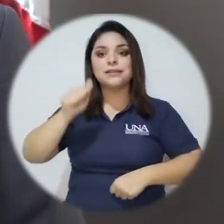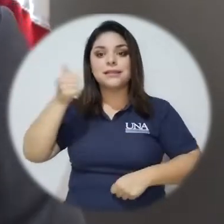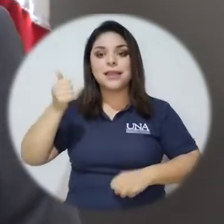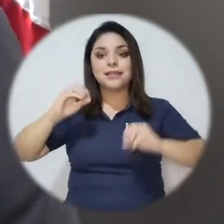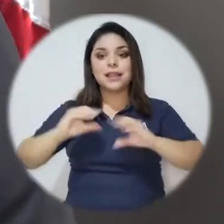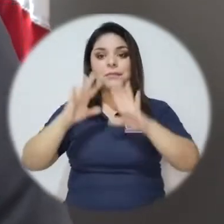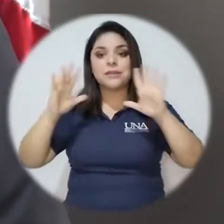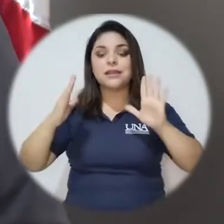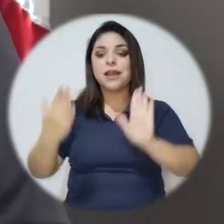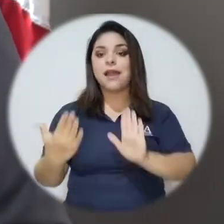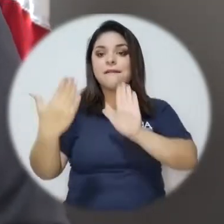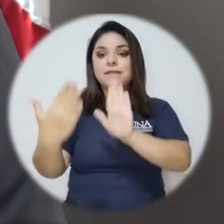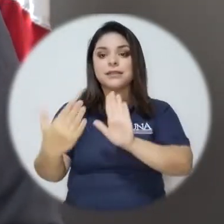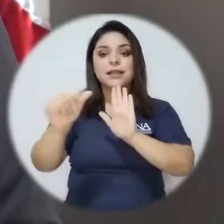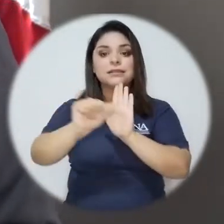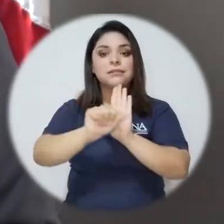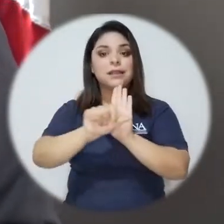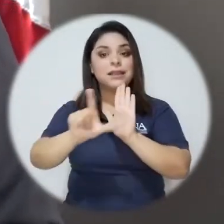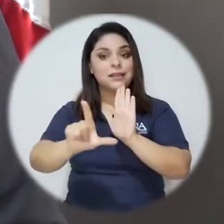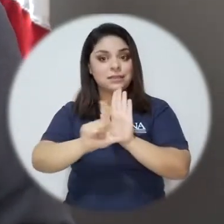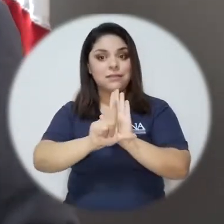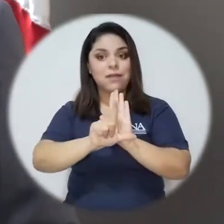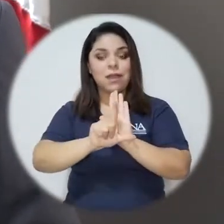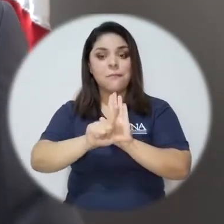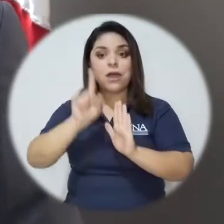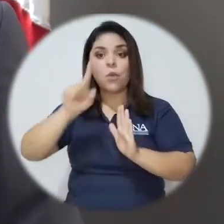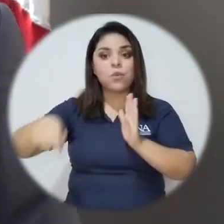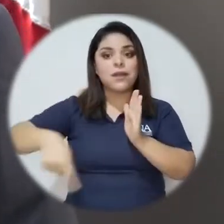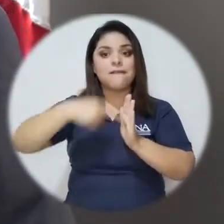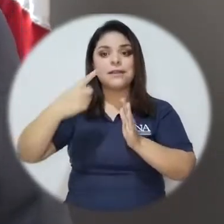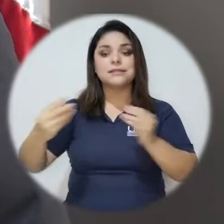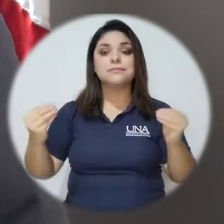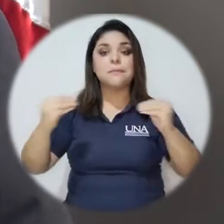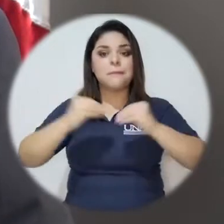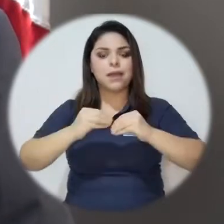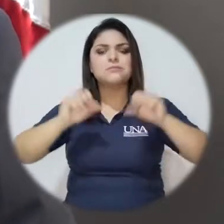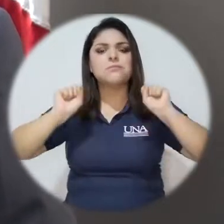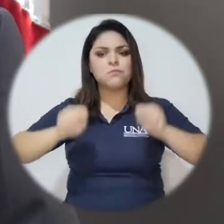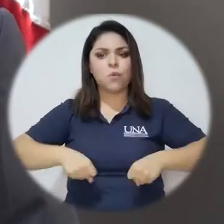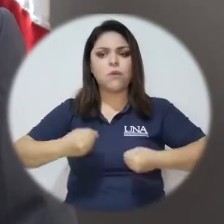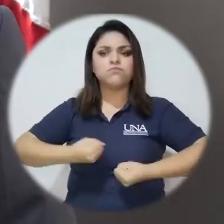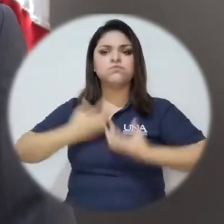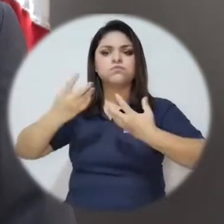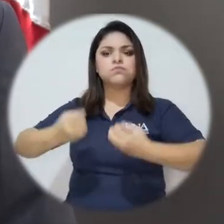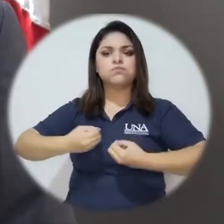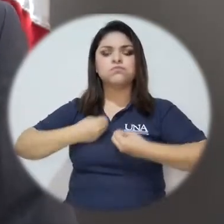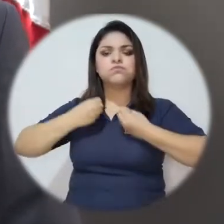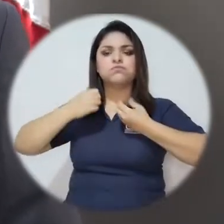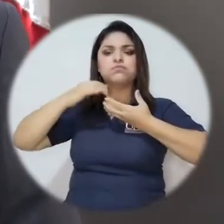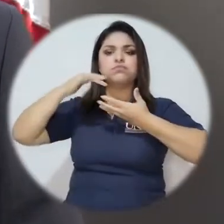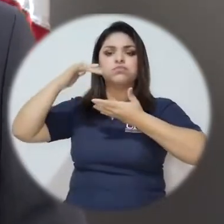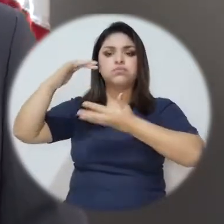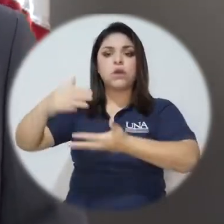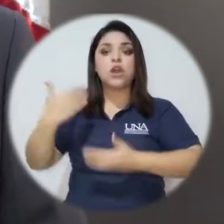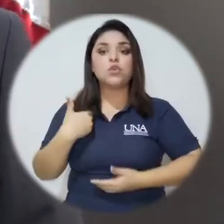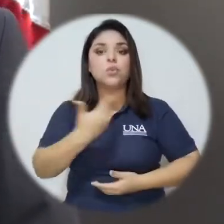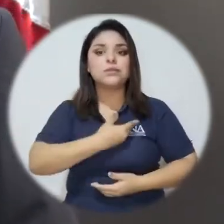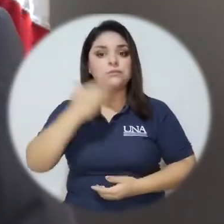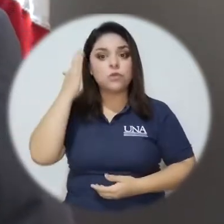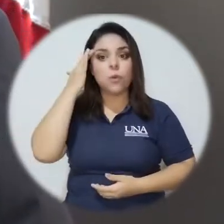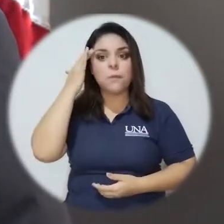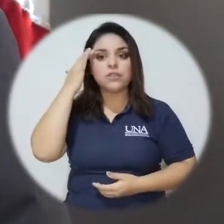10 de la mañana en frente de la Asamblea Legislativa para de una vez más poder comunicar nuestras